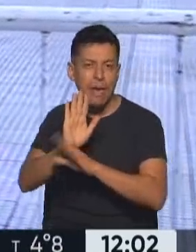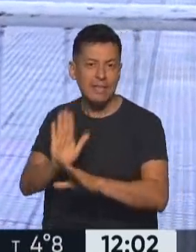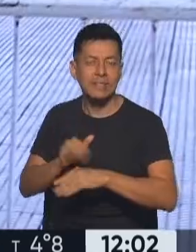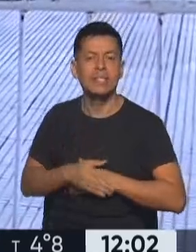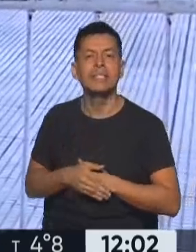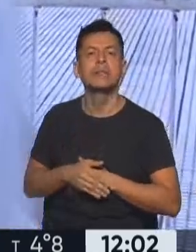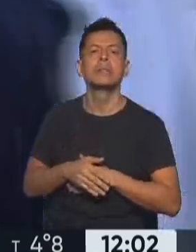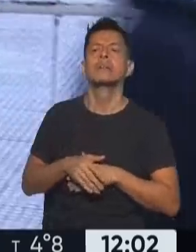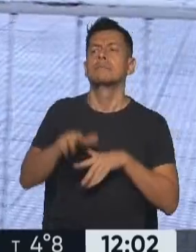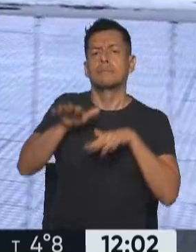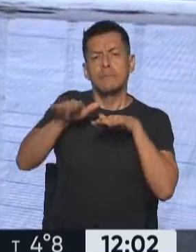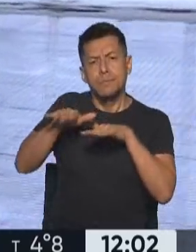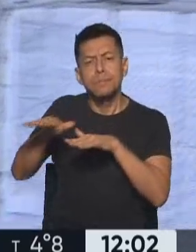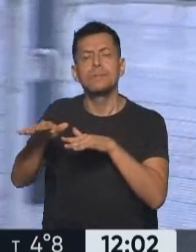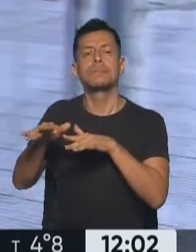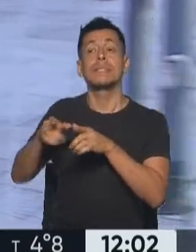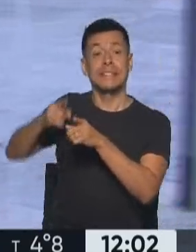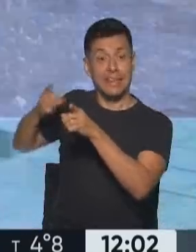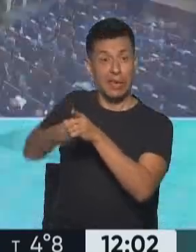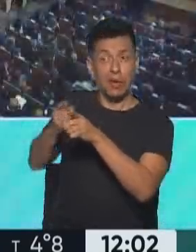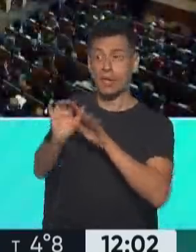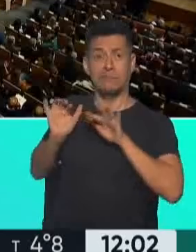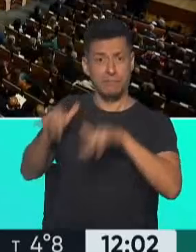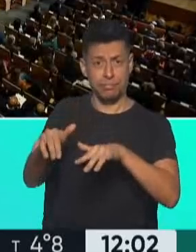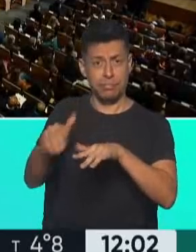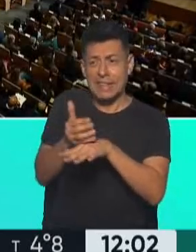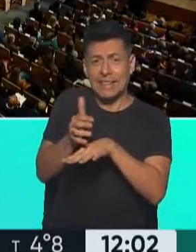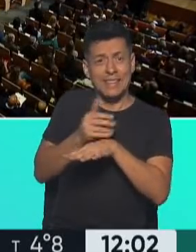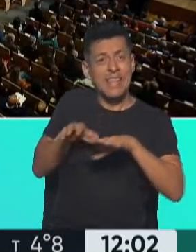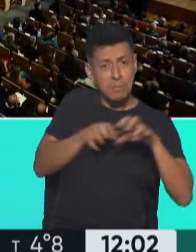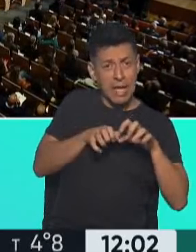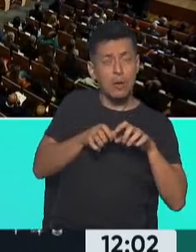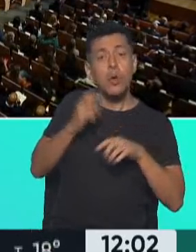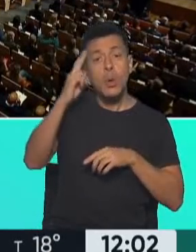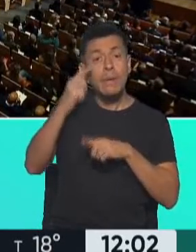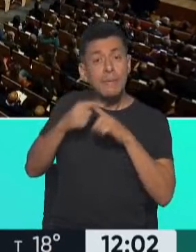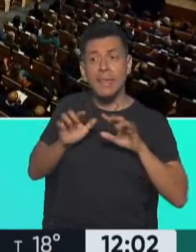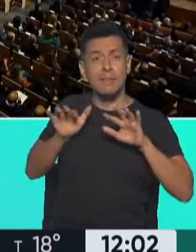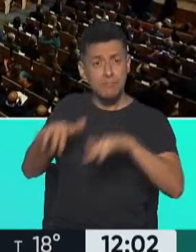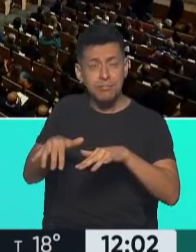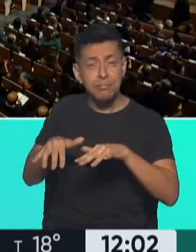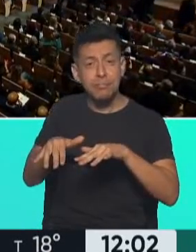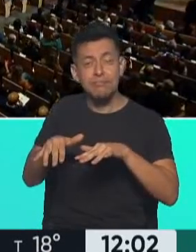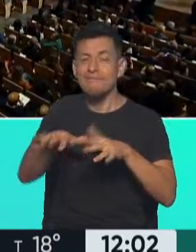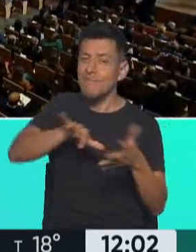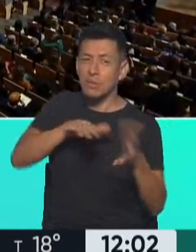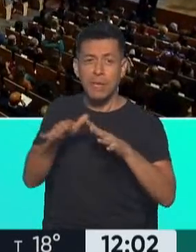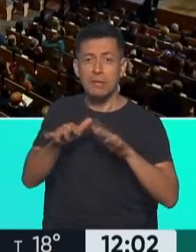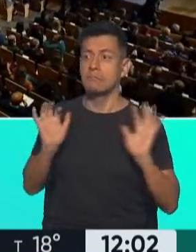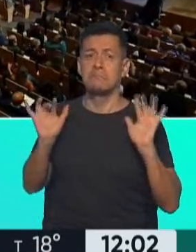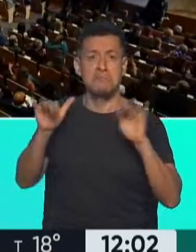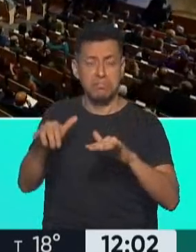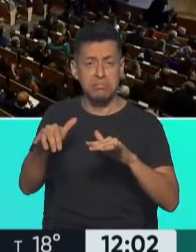caravana de manifestantes que hay seguidores que se han apostado desde las horas muy tempranas, a partir de las 9 y media, 9 de la mañana aproximadamente, han